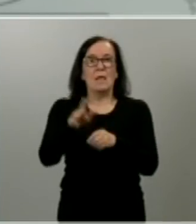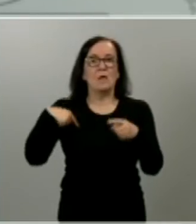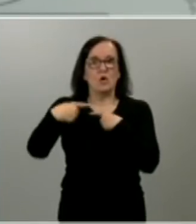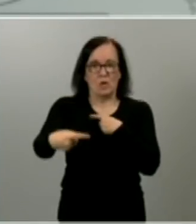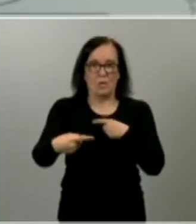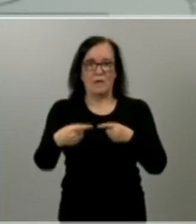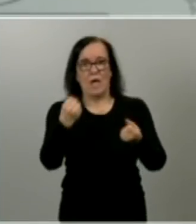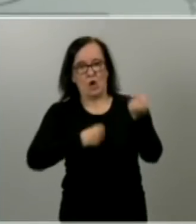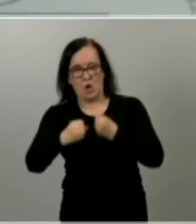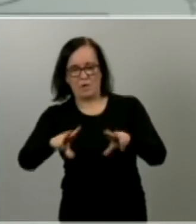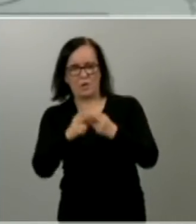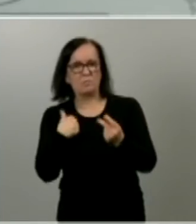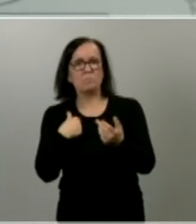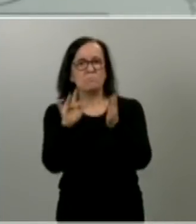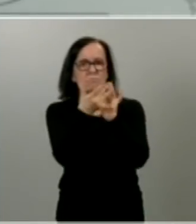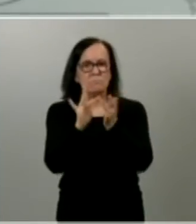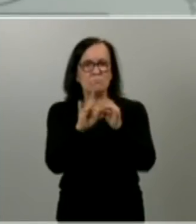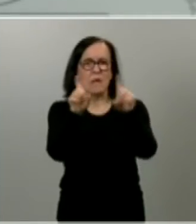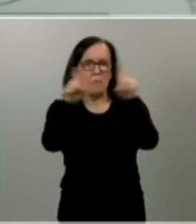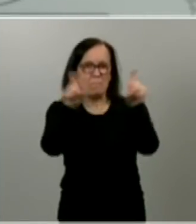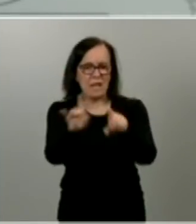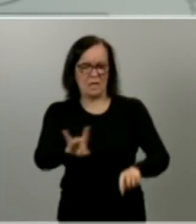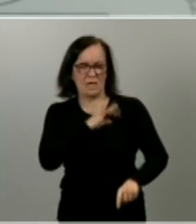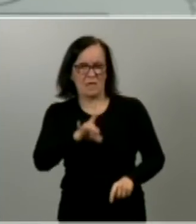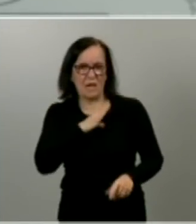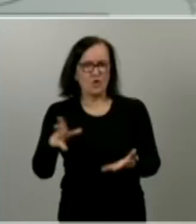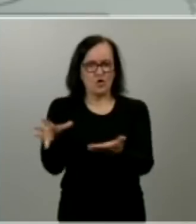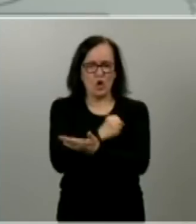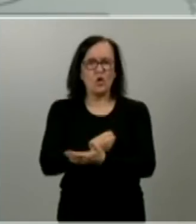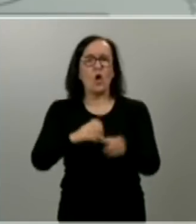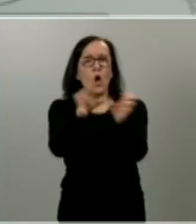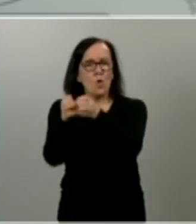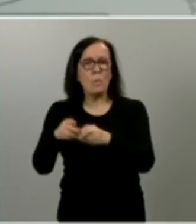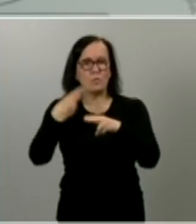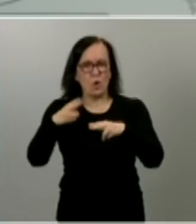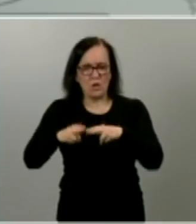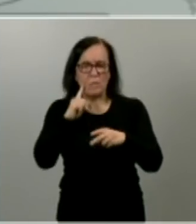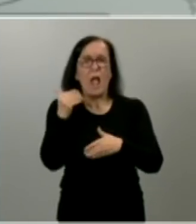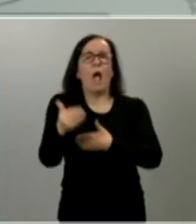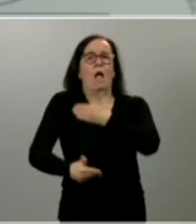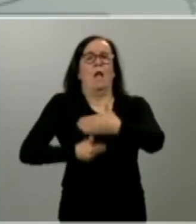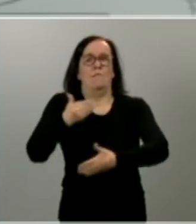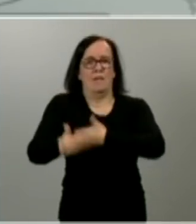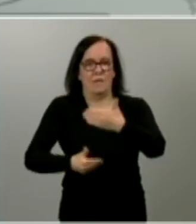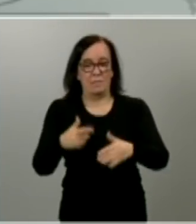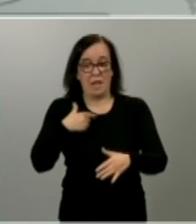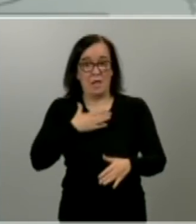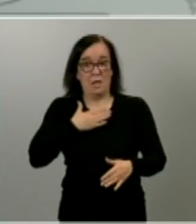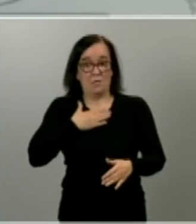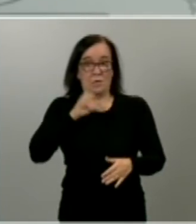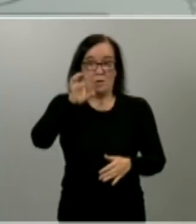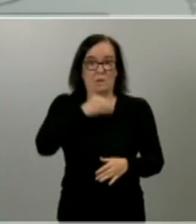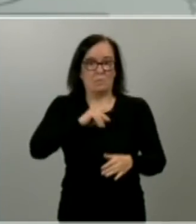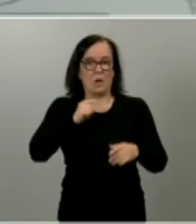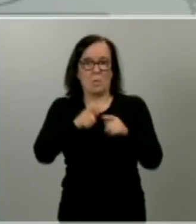a hablar con todos los agentes sociales vamos a hablar también con todas las fuerzas políticas para avanzar para hacer que nuestro país no quede bloqueado